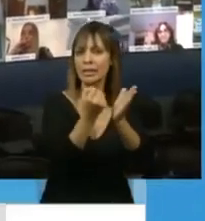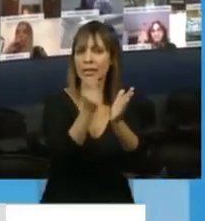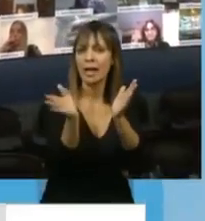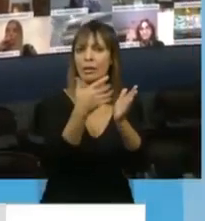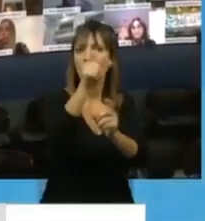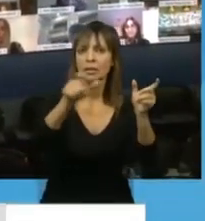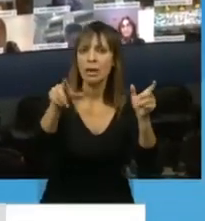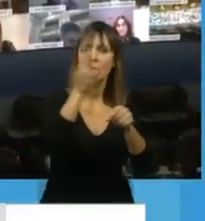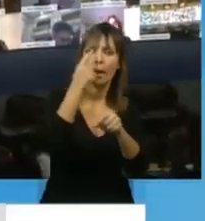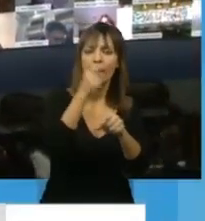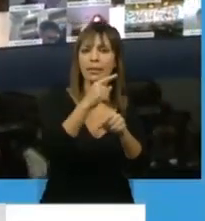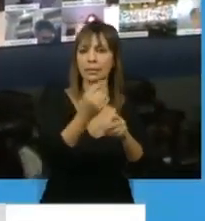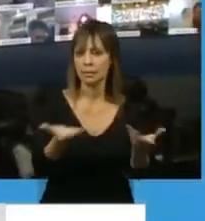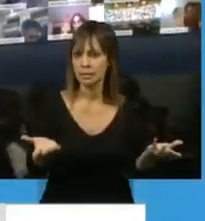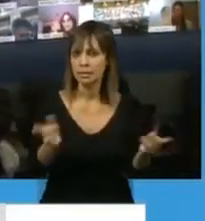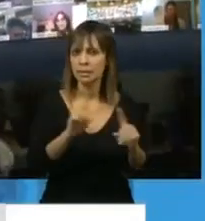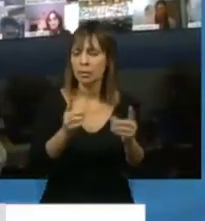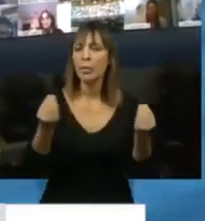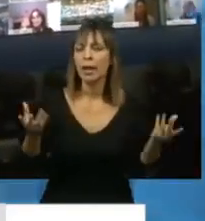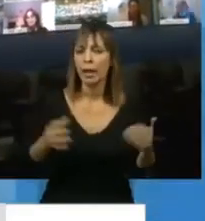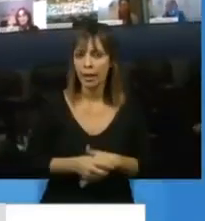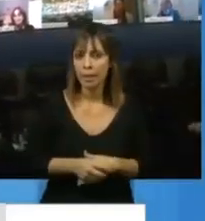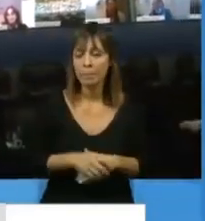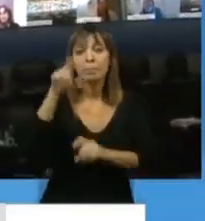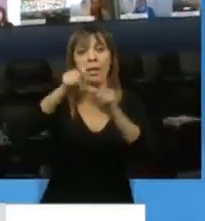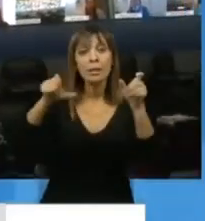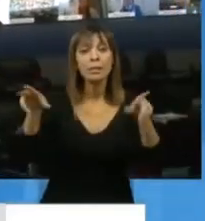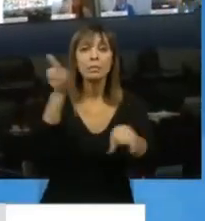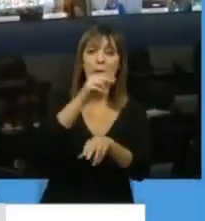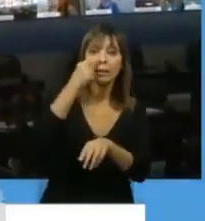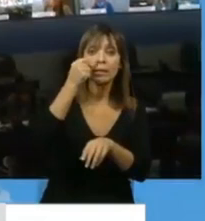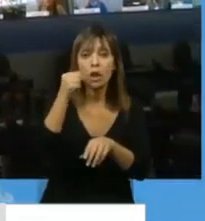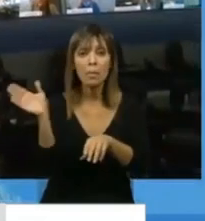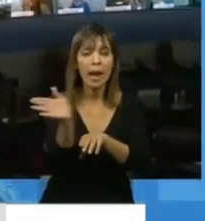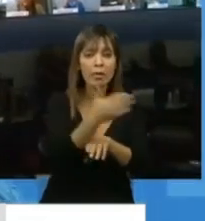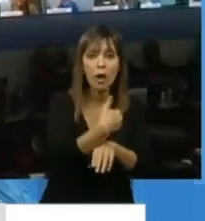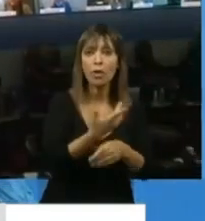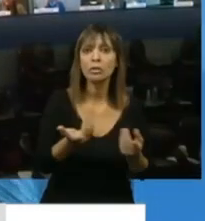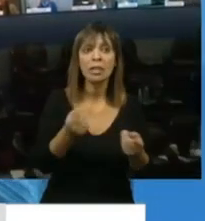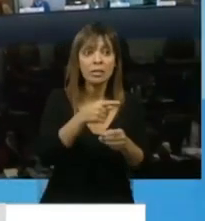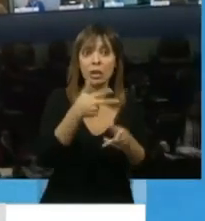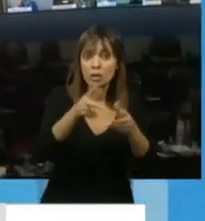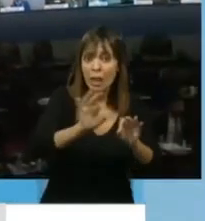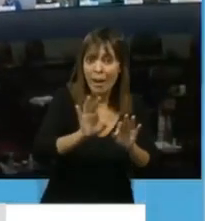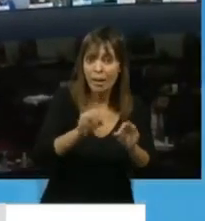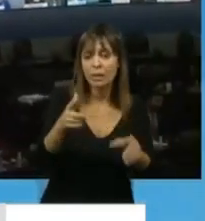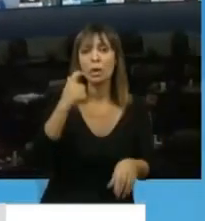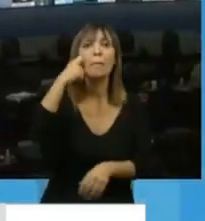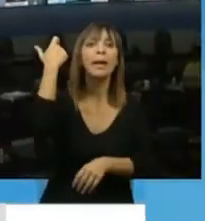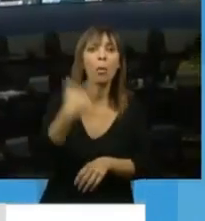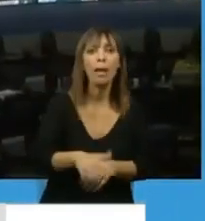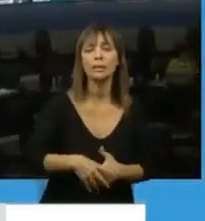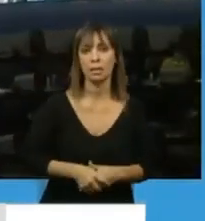trabajadoras que ganan un poquito más que la media A todos los trabajadores y trabajadoras esenciales es verdaderamente una vergüenza